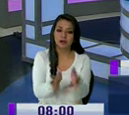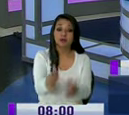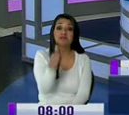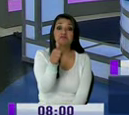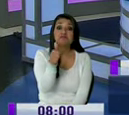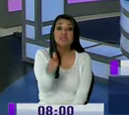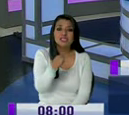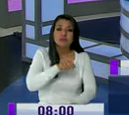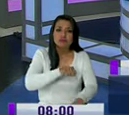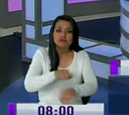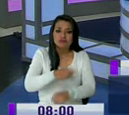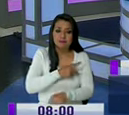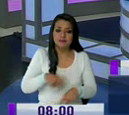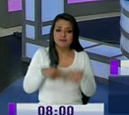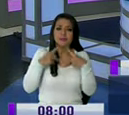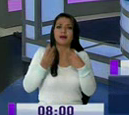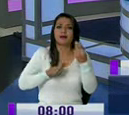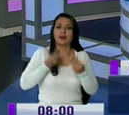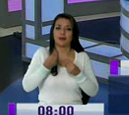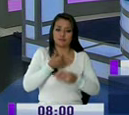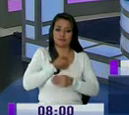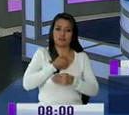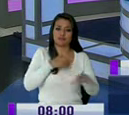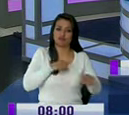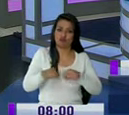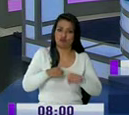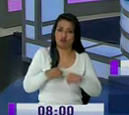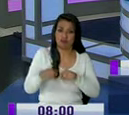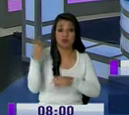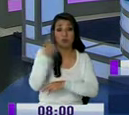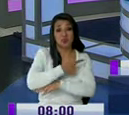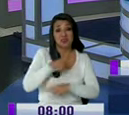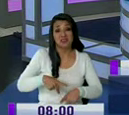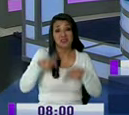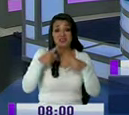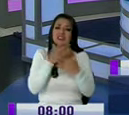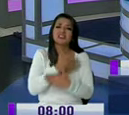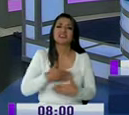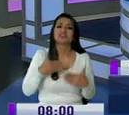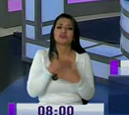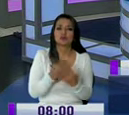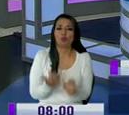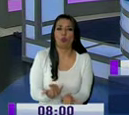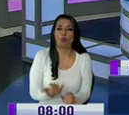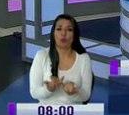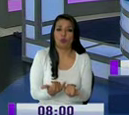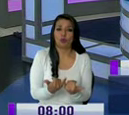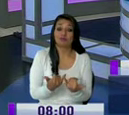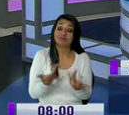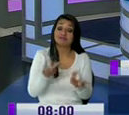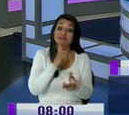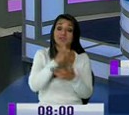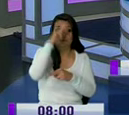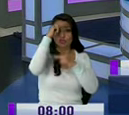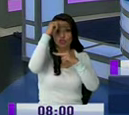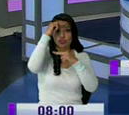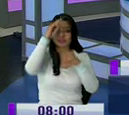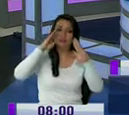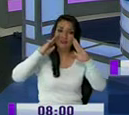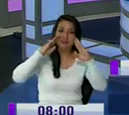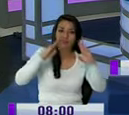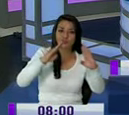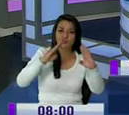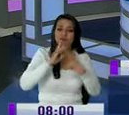gestores de nuestro propio camino y como siempre les digo, a vivir un día a la vez. Así que el noticiero de resultados, inicia su